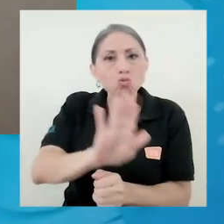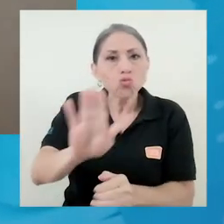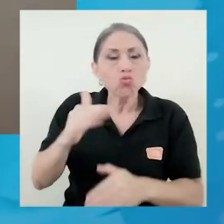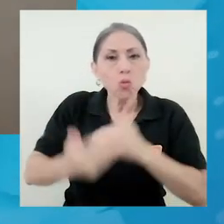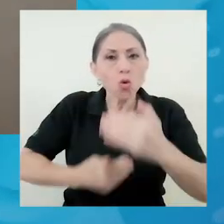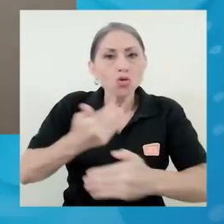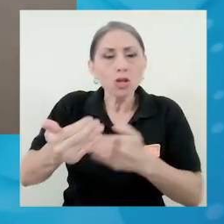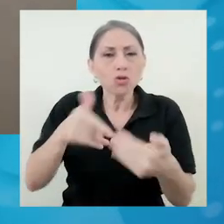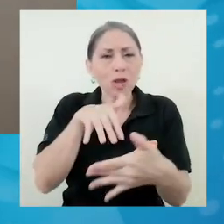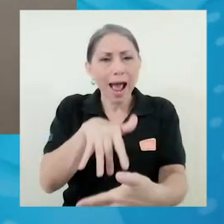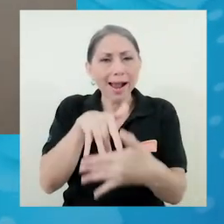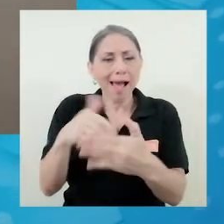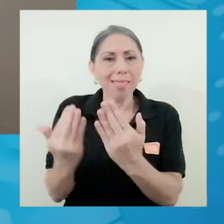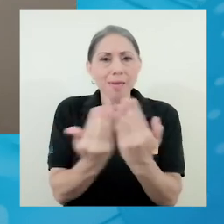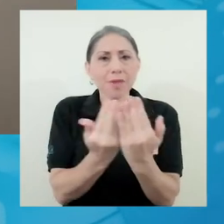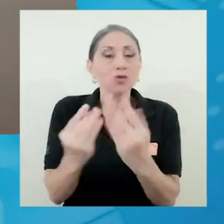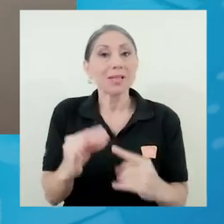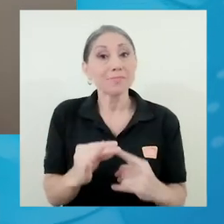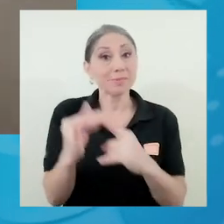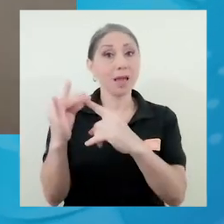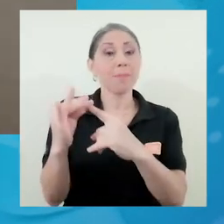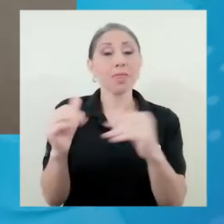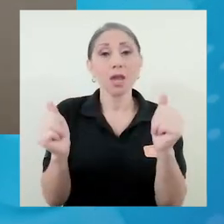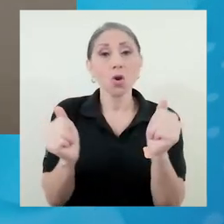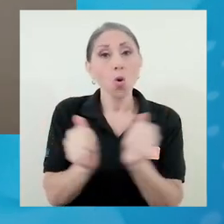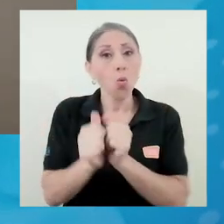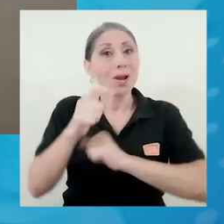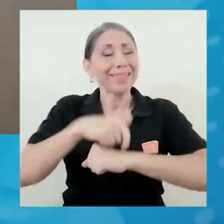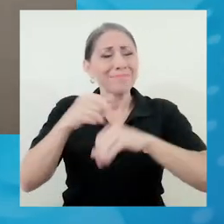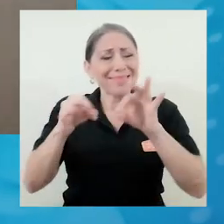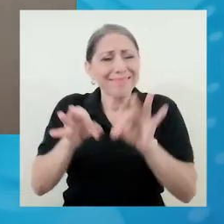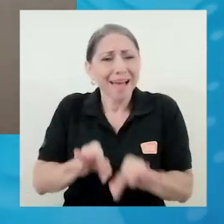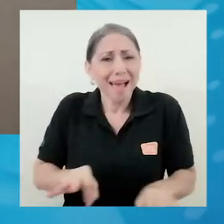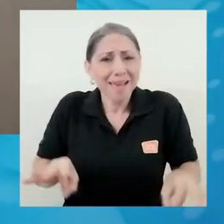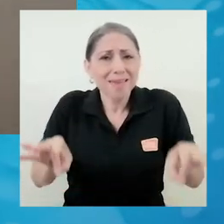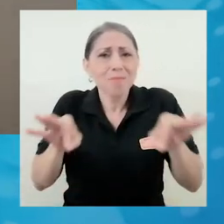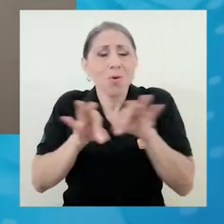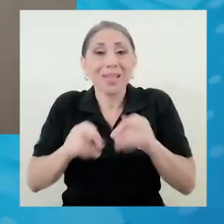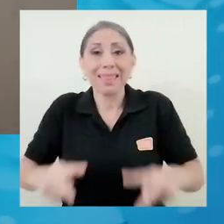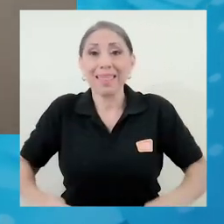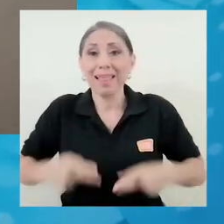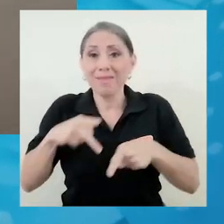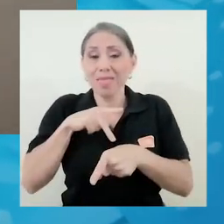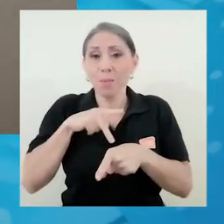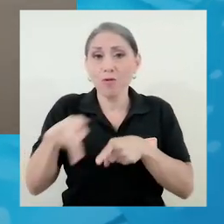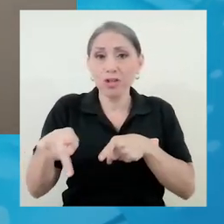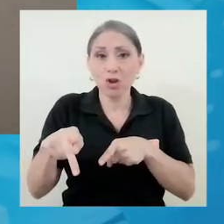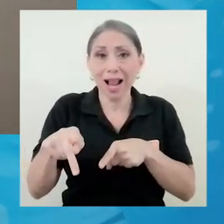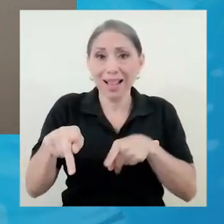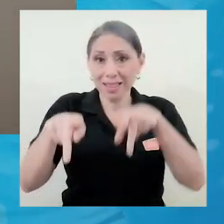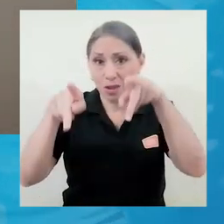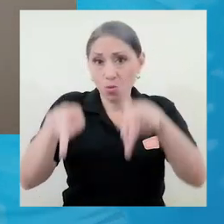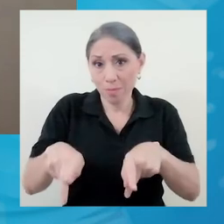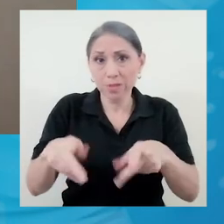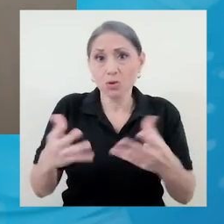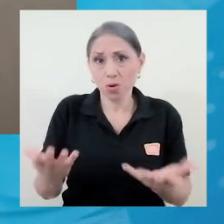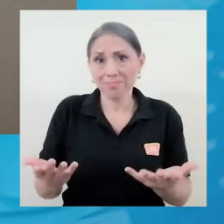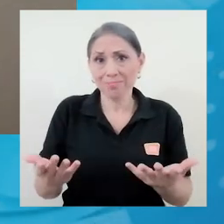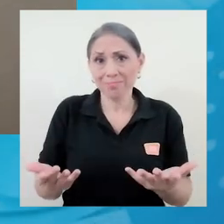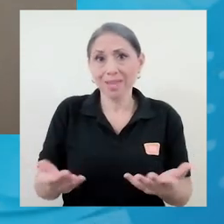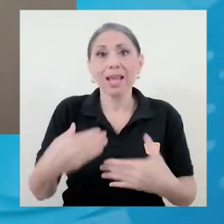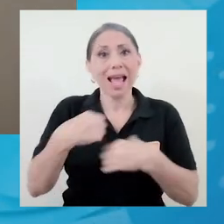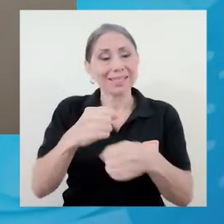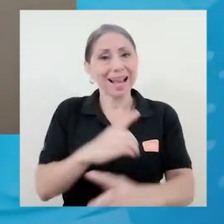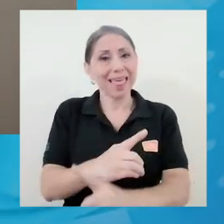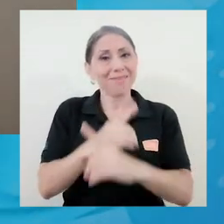procesos académicos y sobre todo con con una etapa tan importante de la vida profesional de una persona